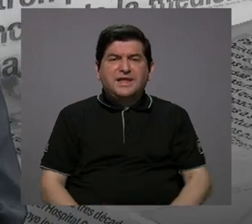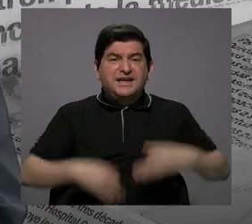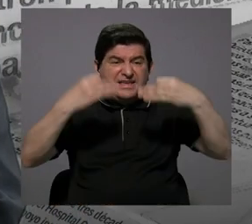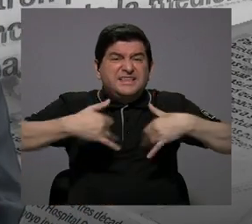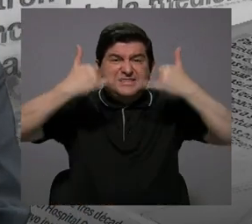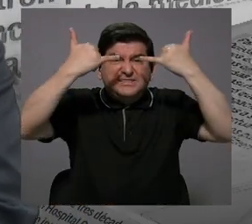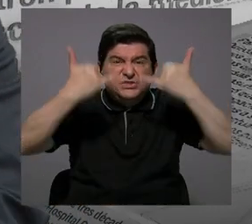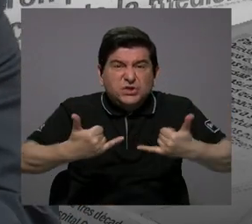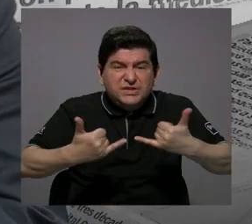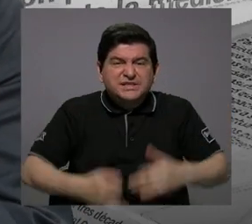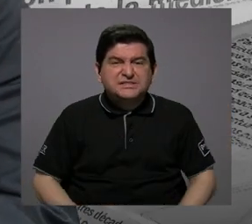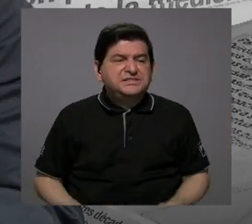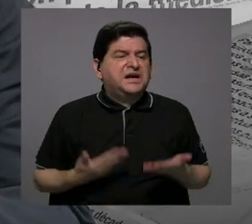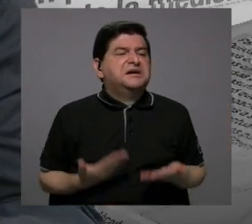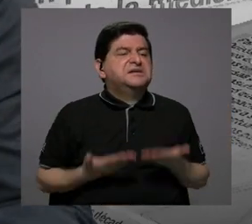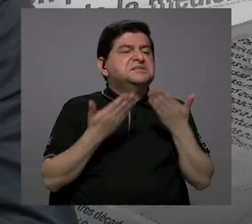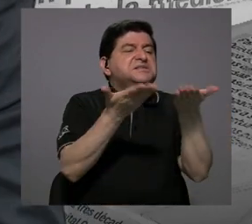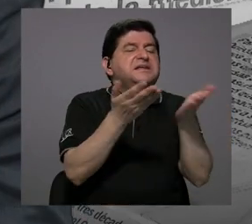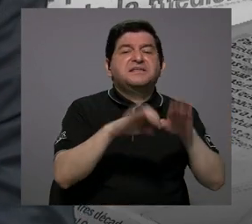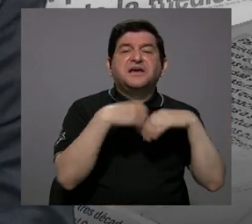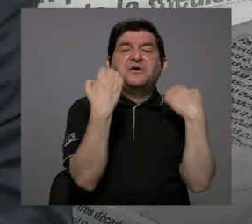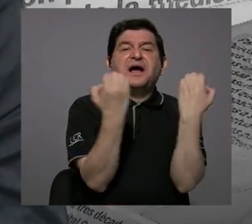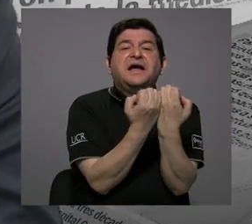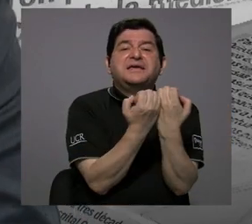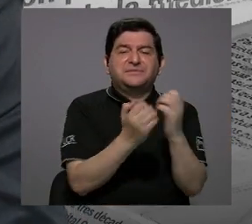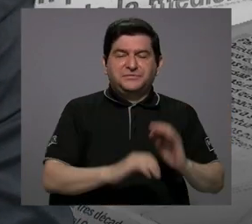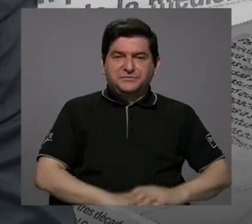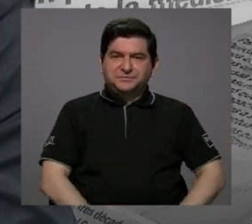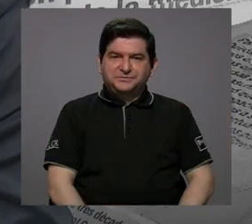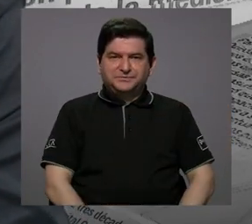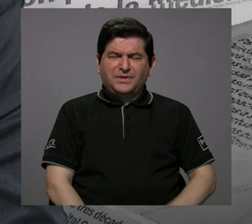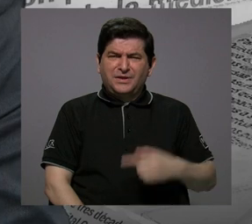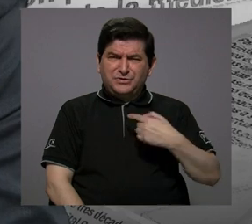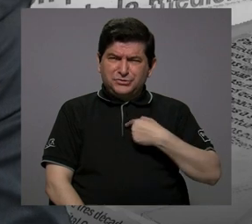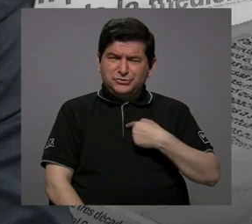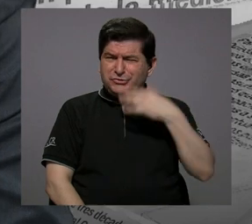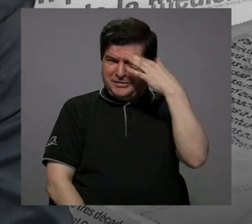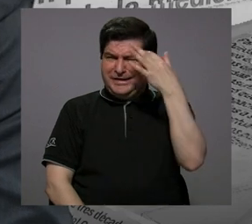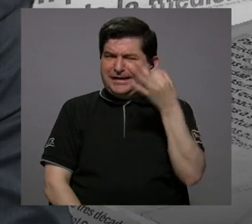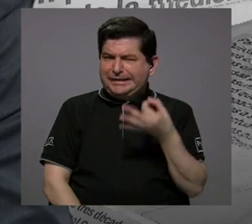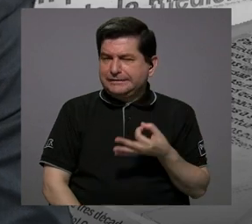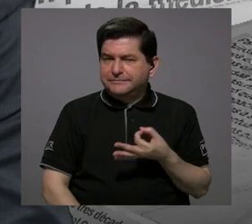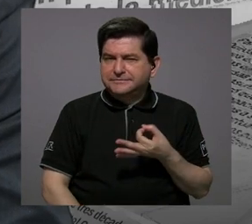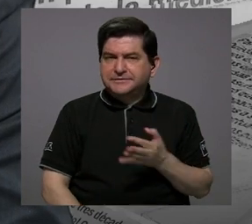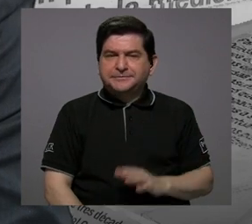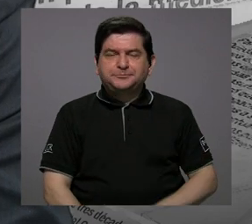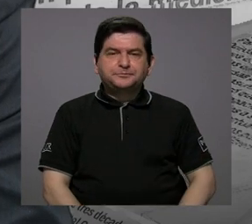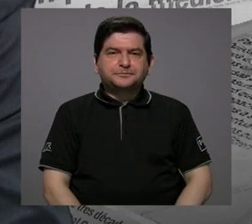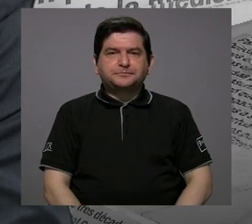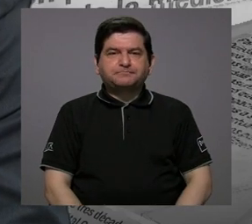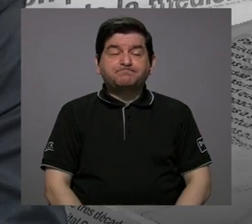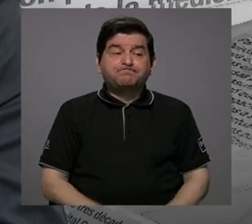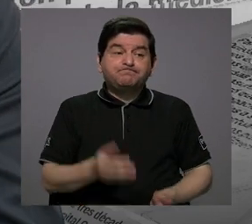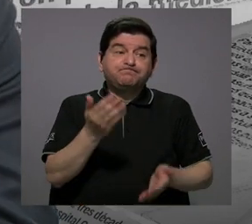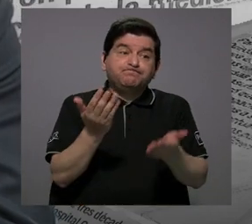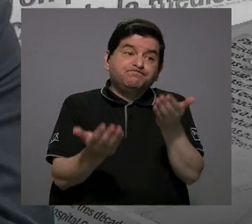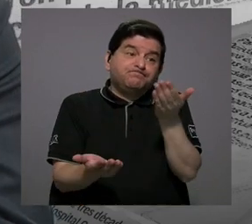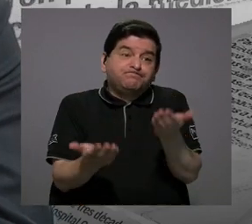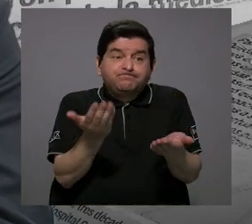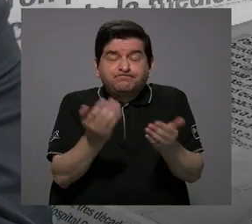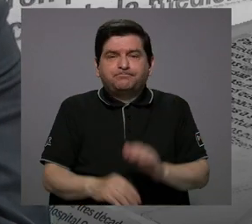tomadas y fueron delegadas a los equipos. Entonces, yo me animaría a apostar, doña Alejandra, que de repente